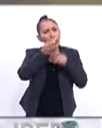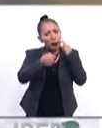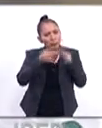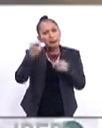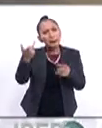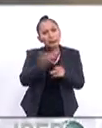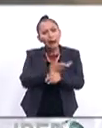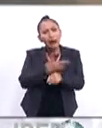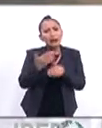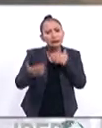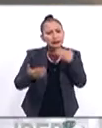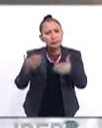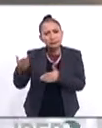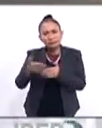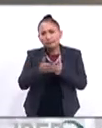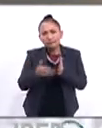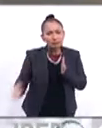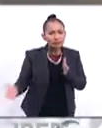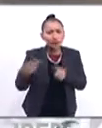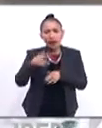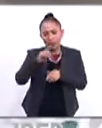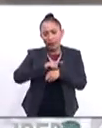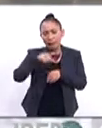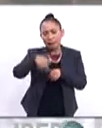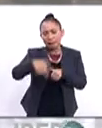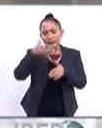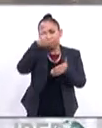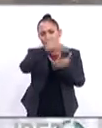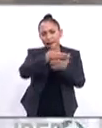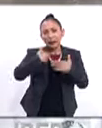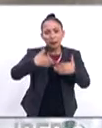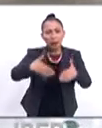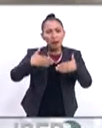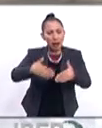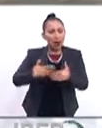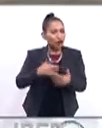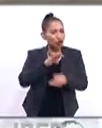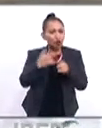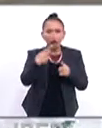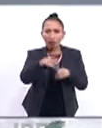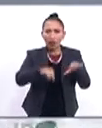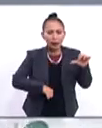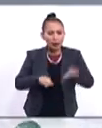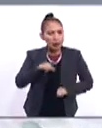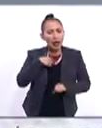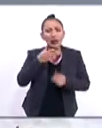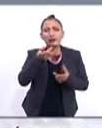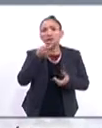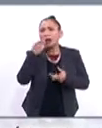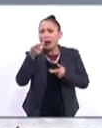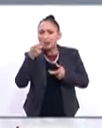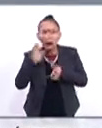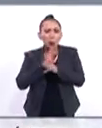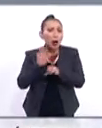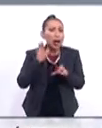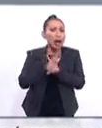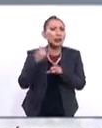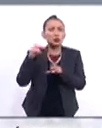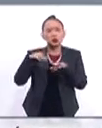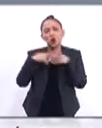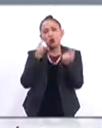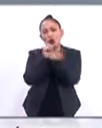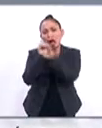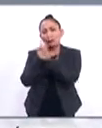informándoles durante estos días que el sumo pontífice se encuentra en Panamá pues de todas las actividades de todos los mensajes y los